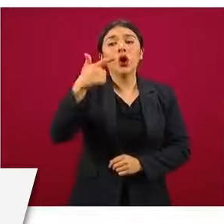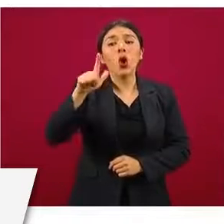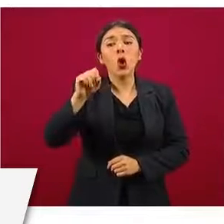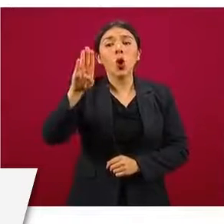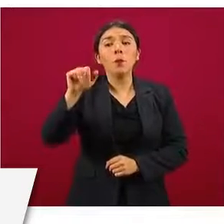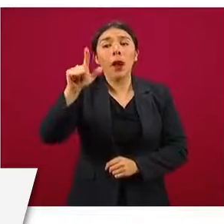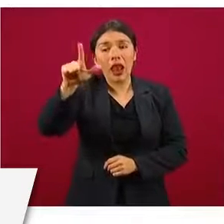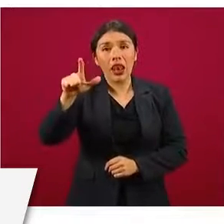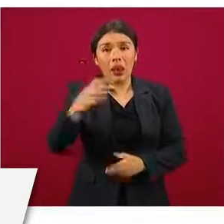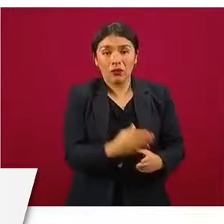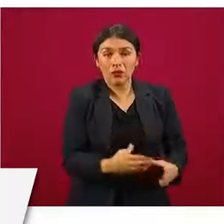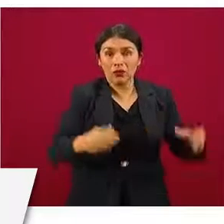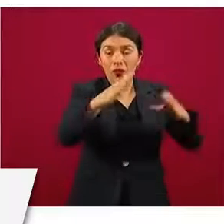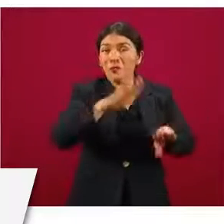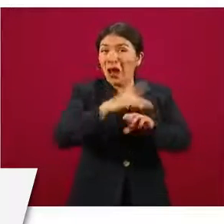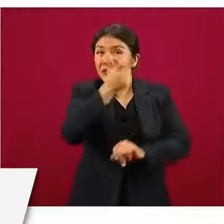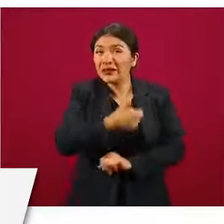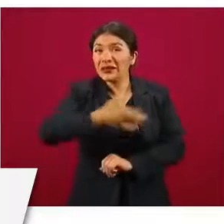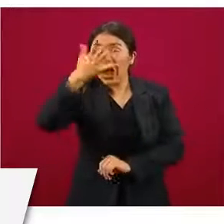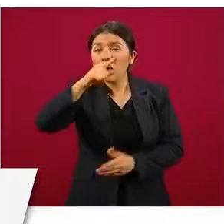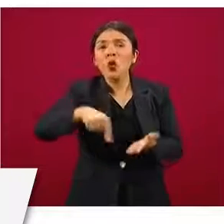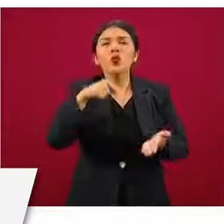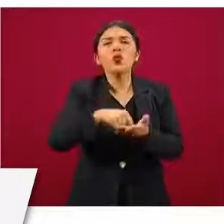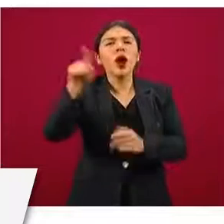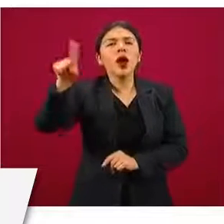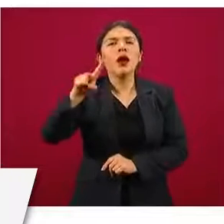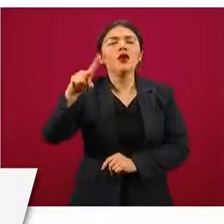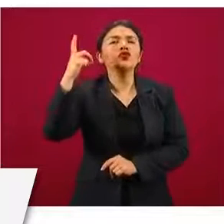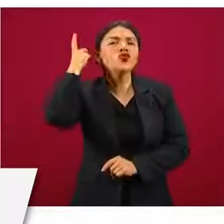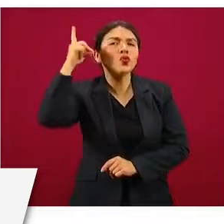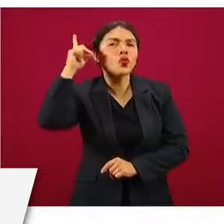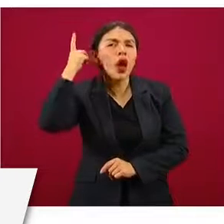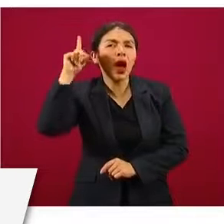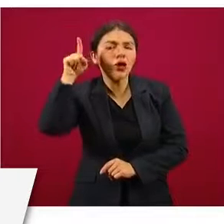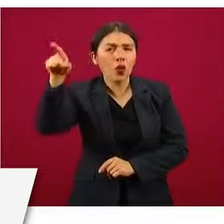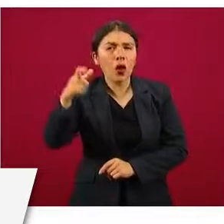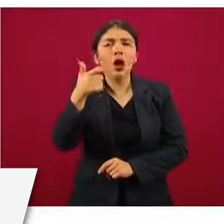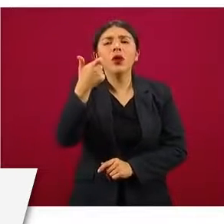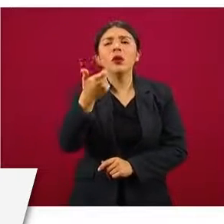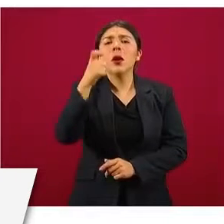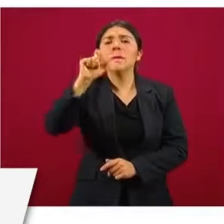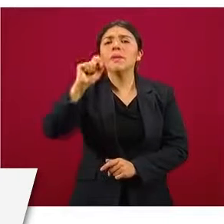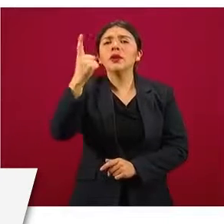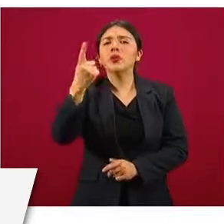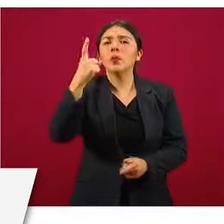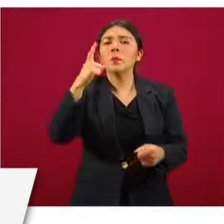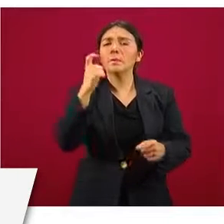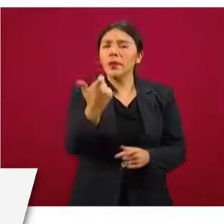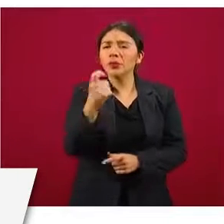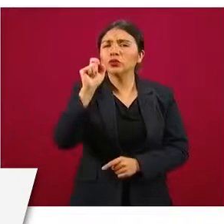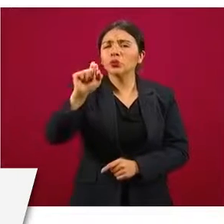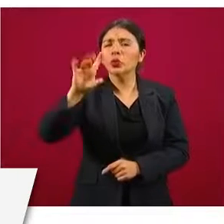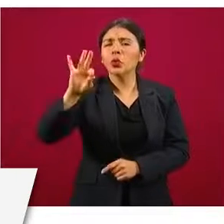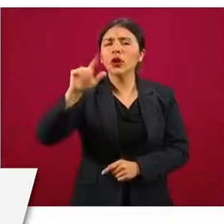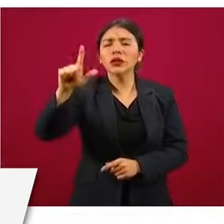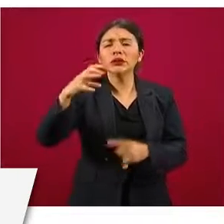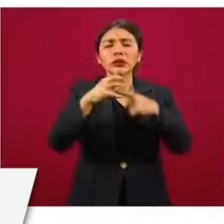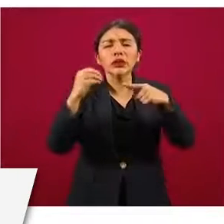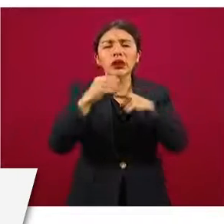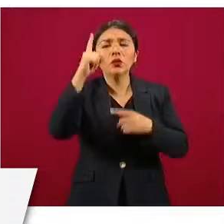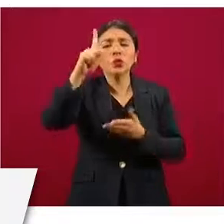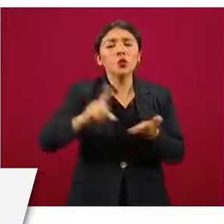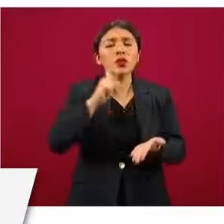cilindros, el más caro en Guadalupe, Victoria, Durango, 21 pesos con 47 centavos por kilo,